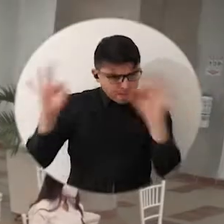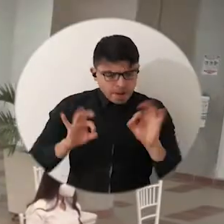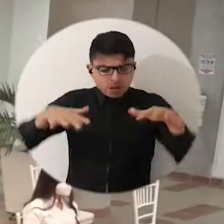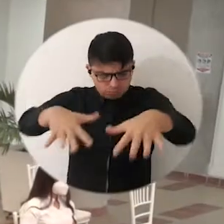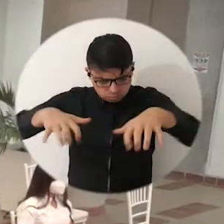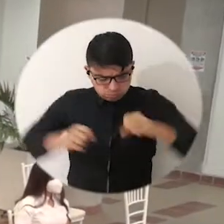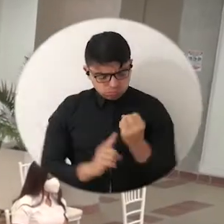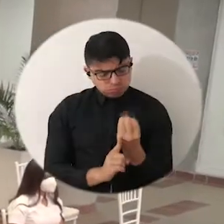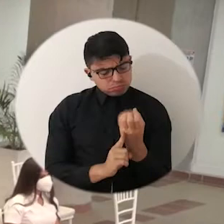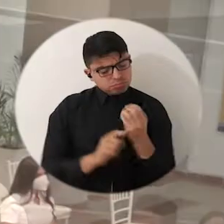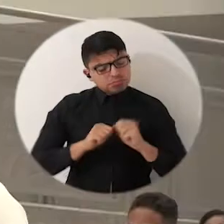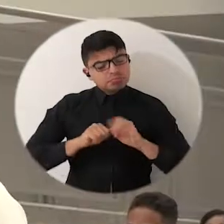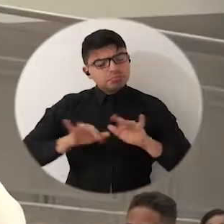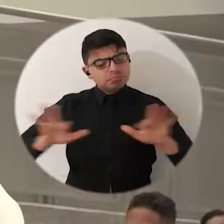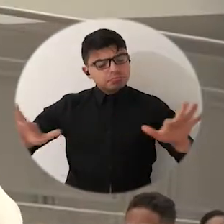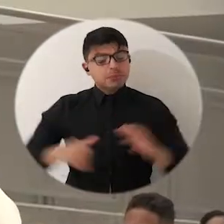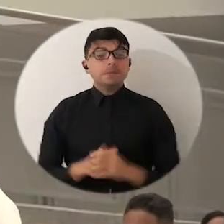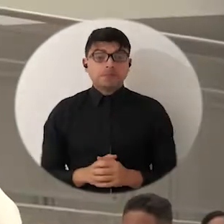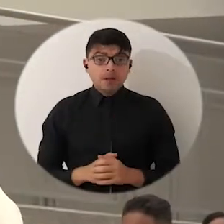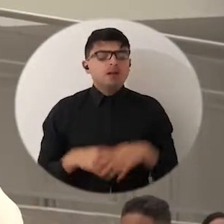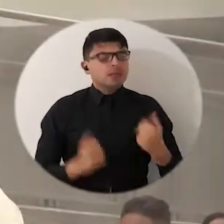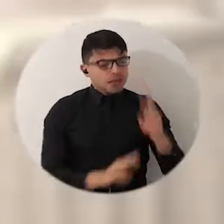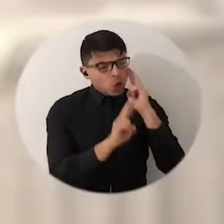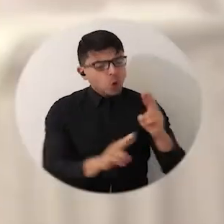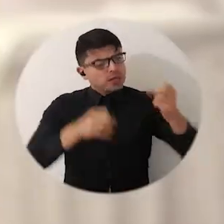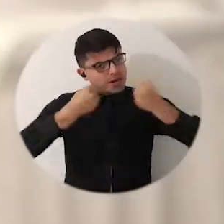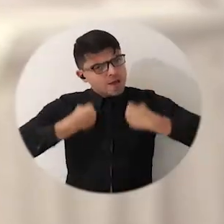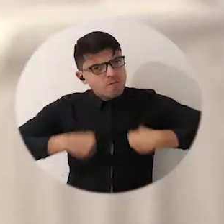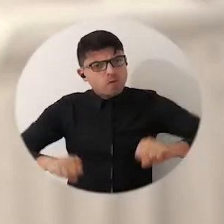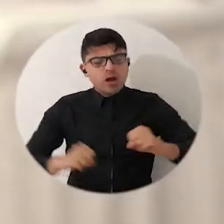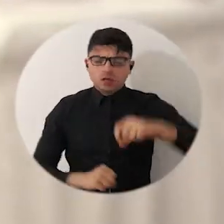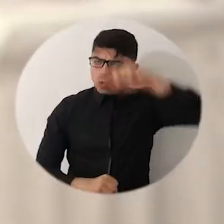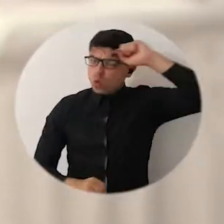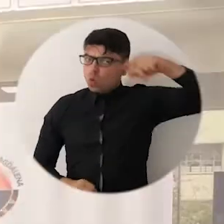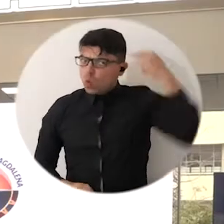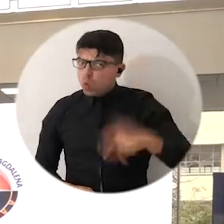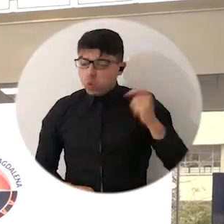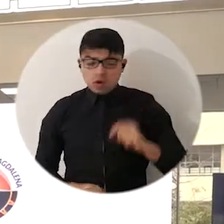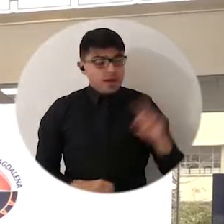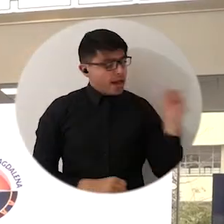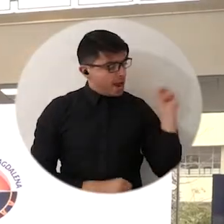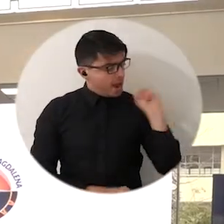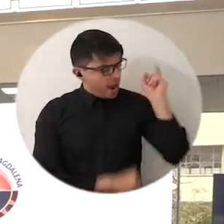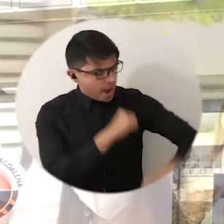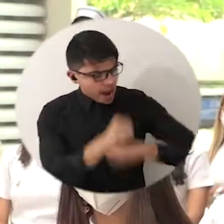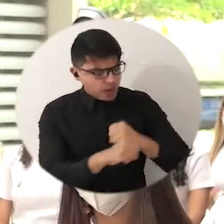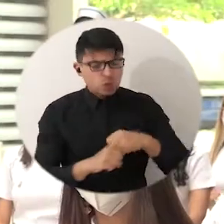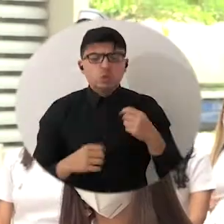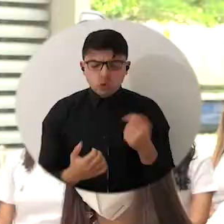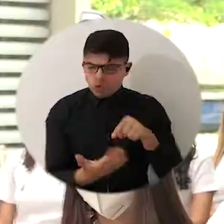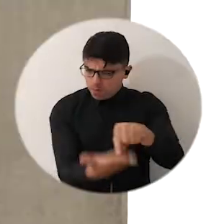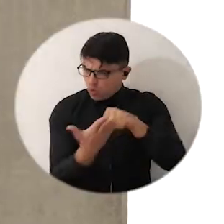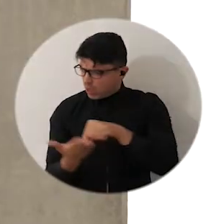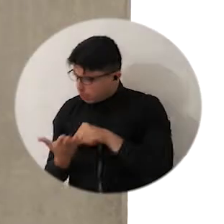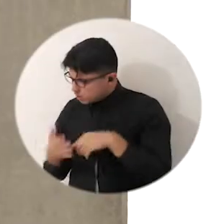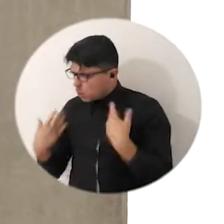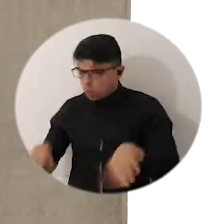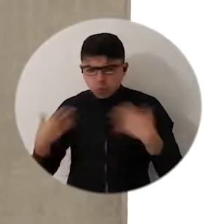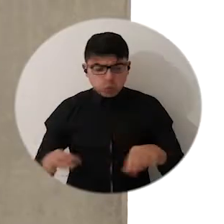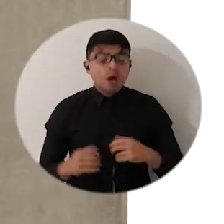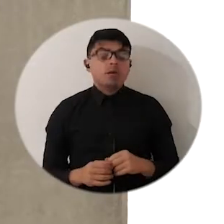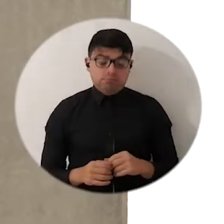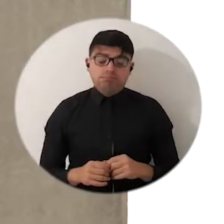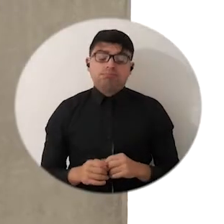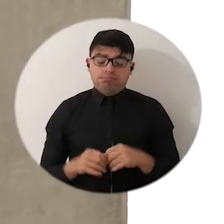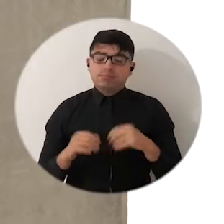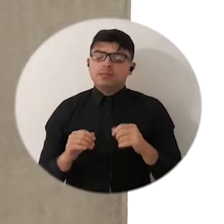ceremonia de la luz. Reconocerles ese esfuerzo y el sacrificio que a lo largo de estos años han venido desarrollando, es un lujo